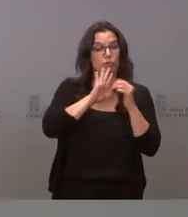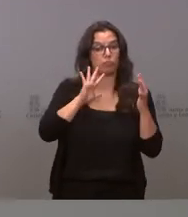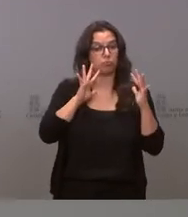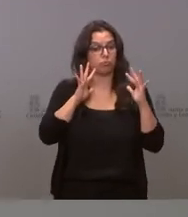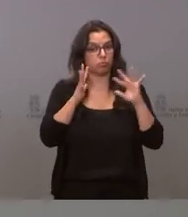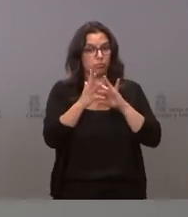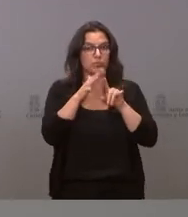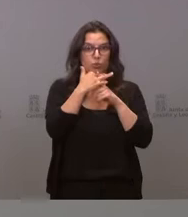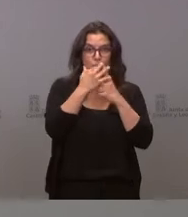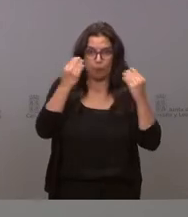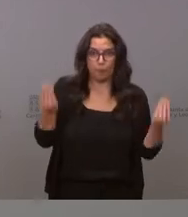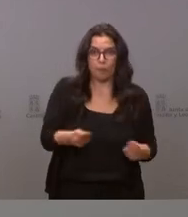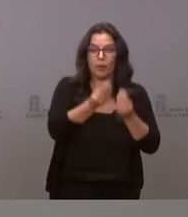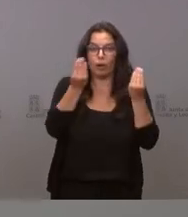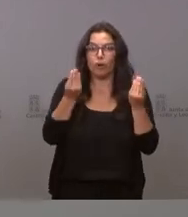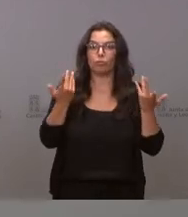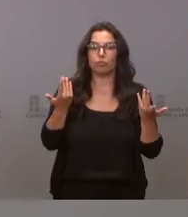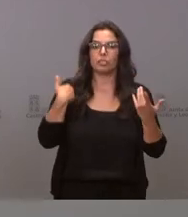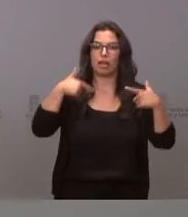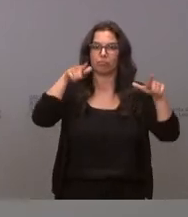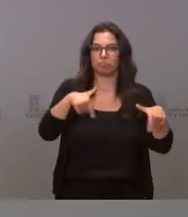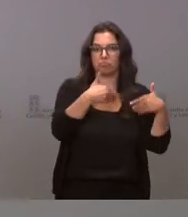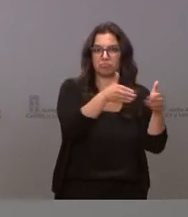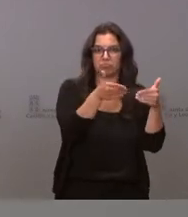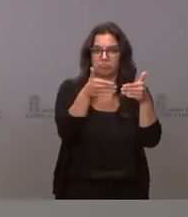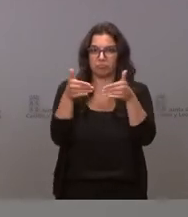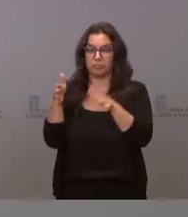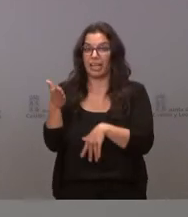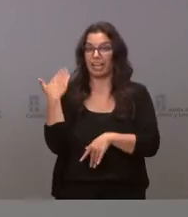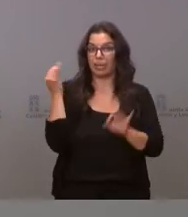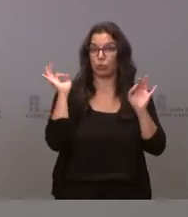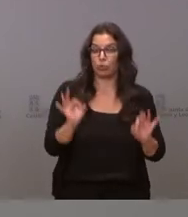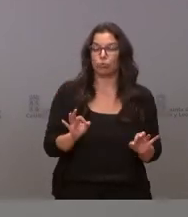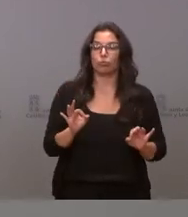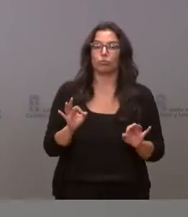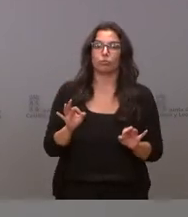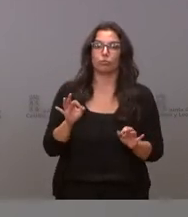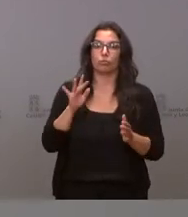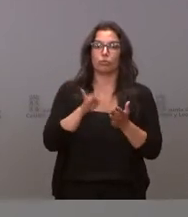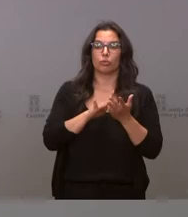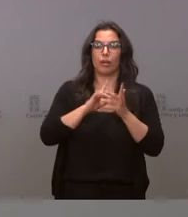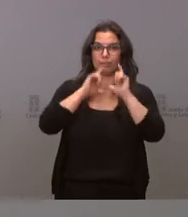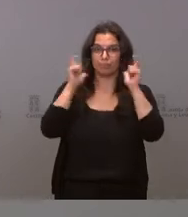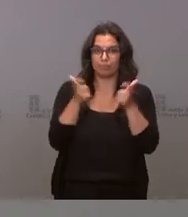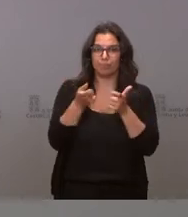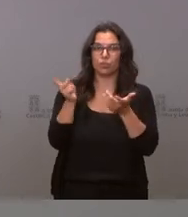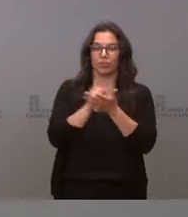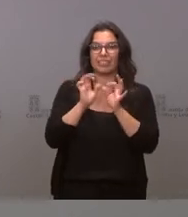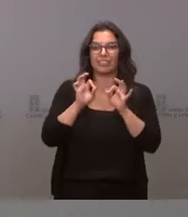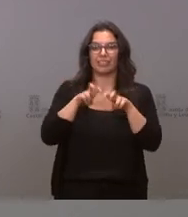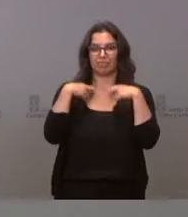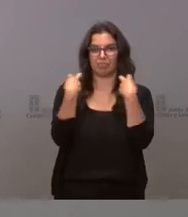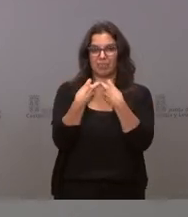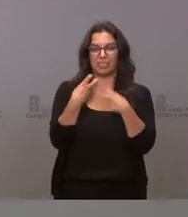epidemiológica y, por tanto, la apertura de estos sectores. Y ayer mismo tuvimos una nueva sesión de la mesa de juego